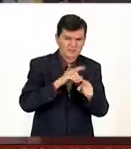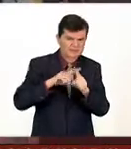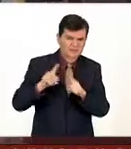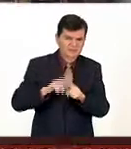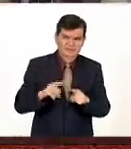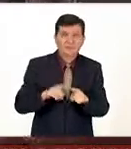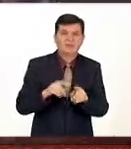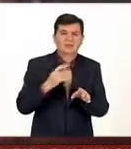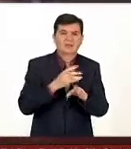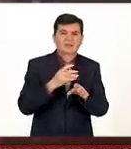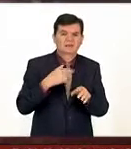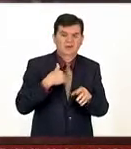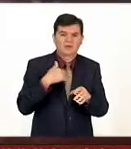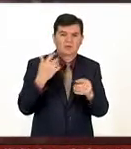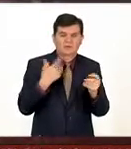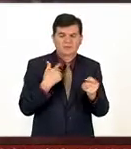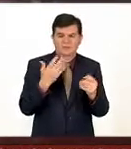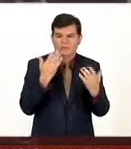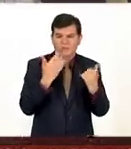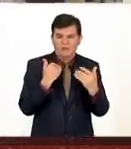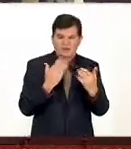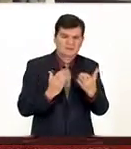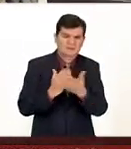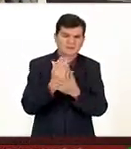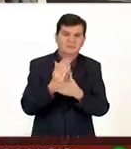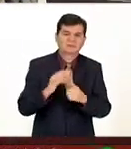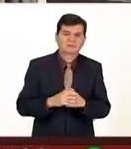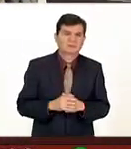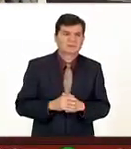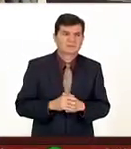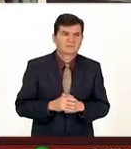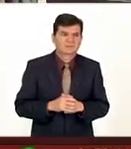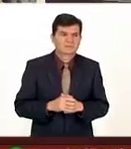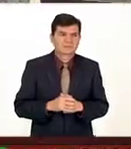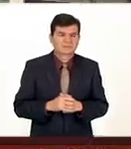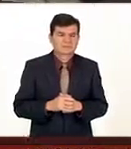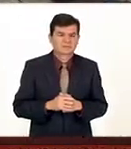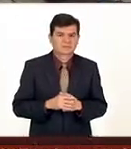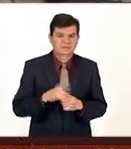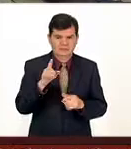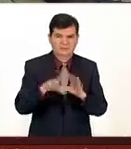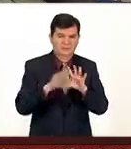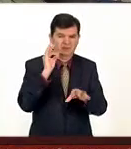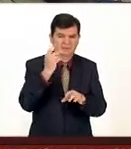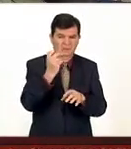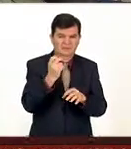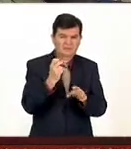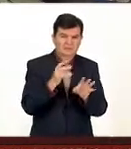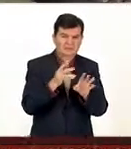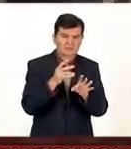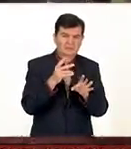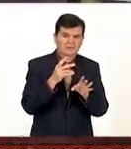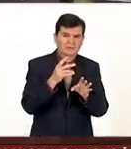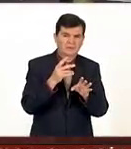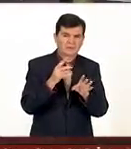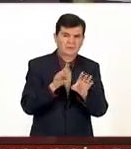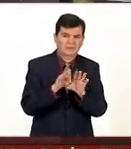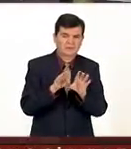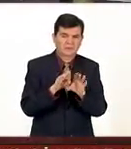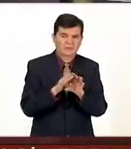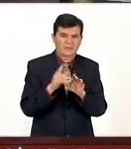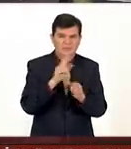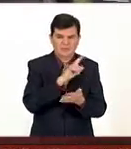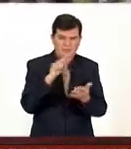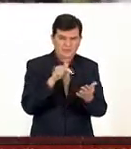sea cosas que de alguna manera no tendrías acceso no pero y se encontró con estos con estos de estos